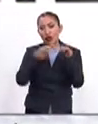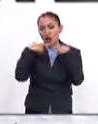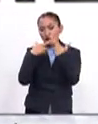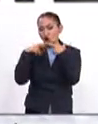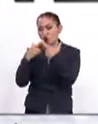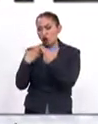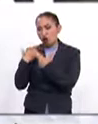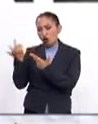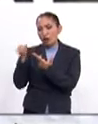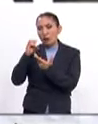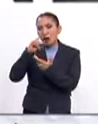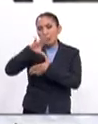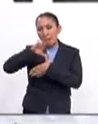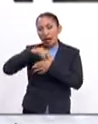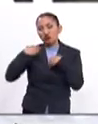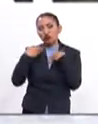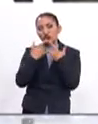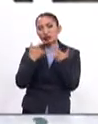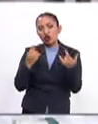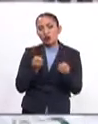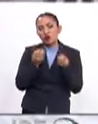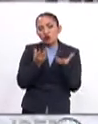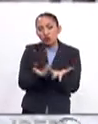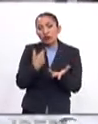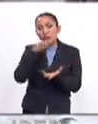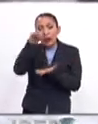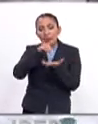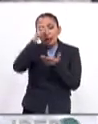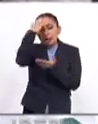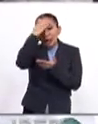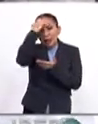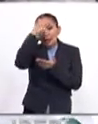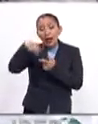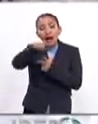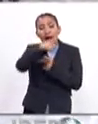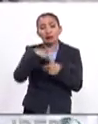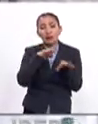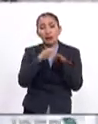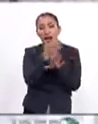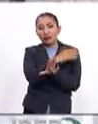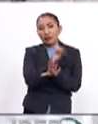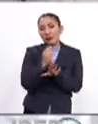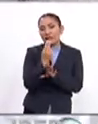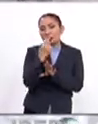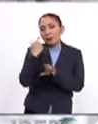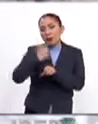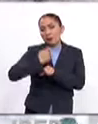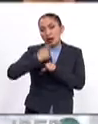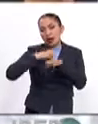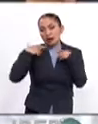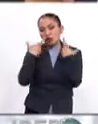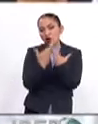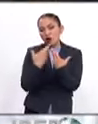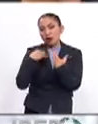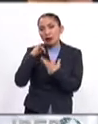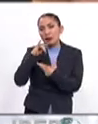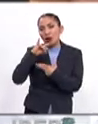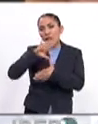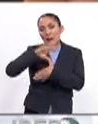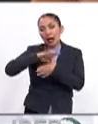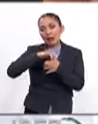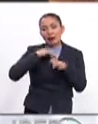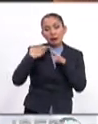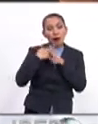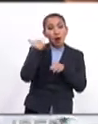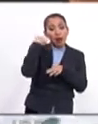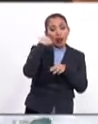iberoamericanas es una contribución a su historia. También se recoge la experiencia de quienes trabajaron en las 25 primeras cumbres iberoamericanas desde